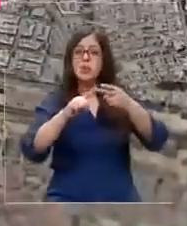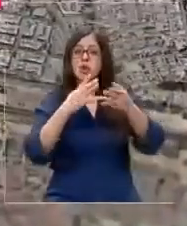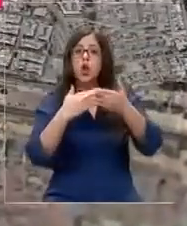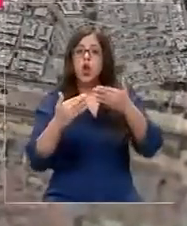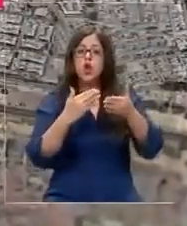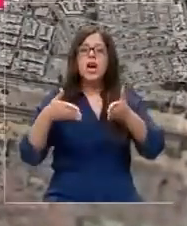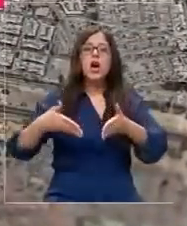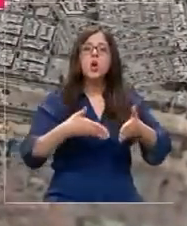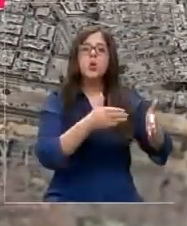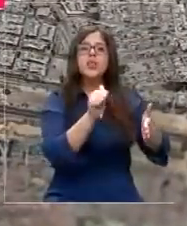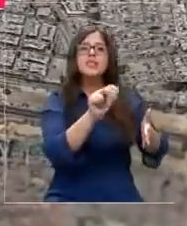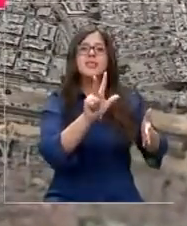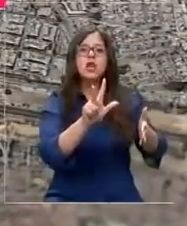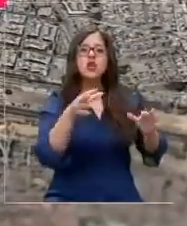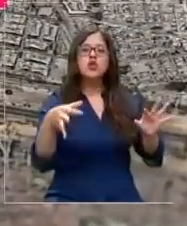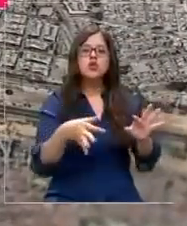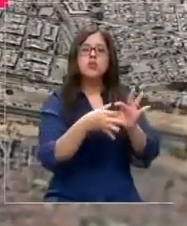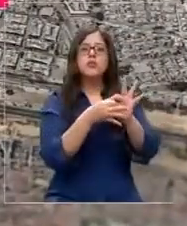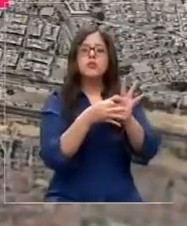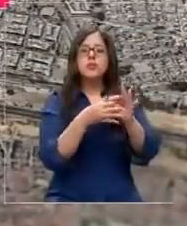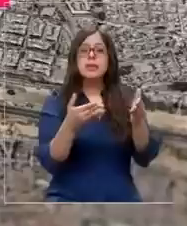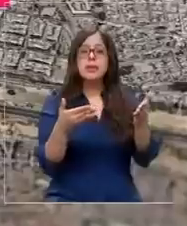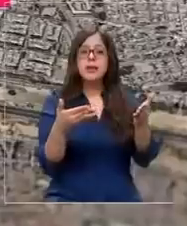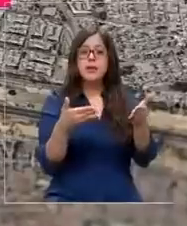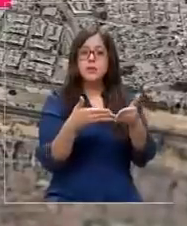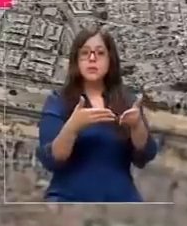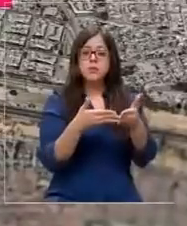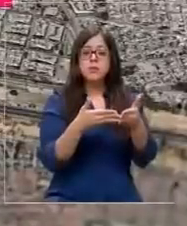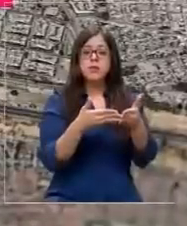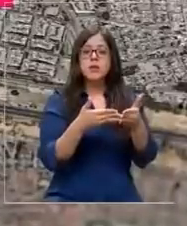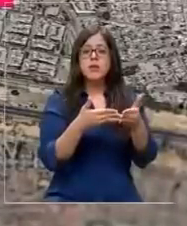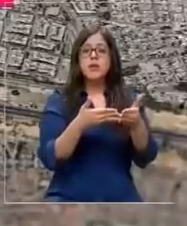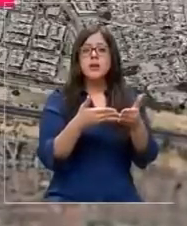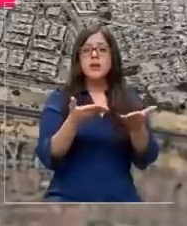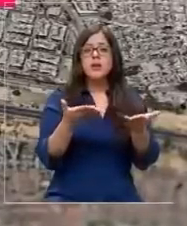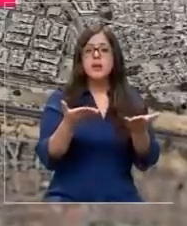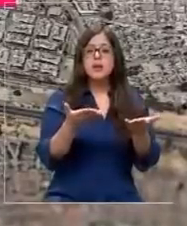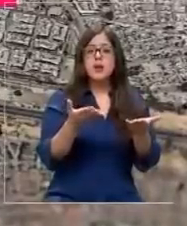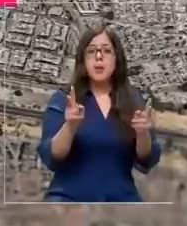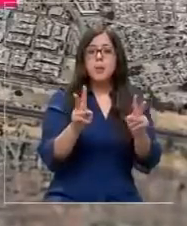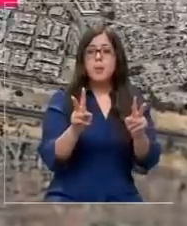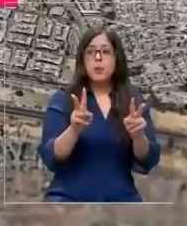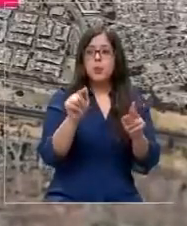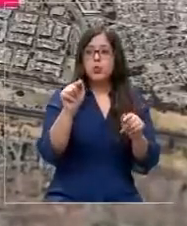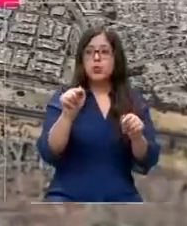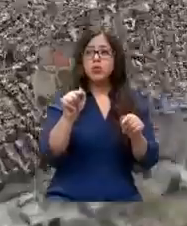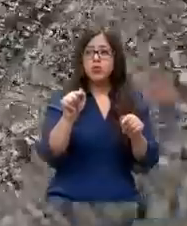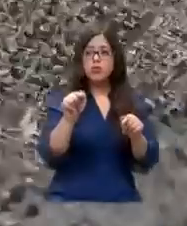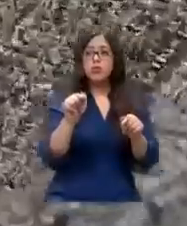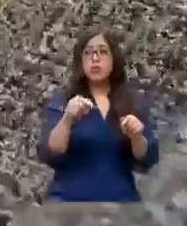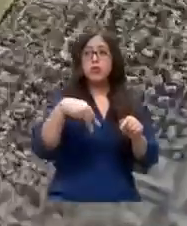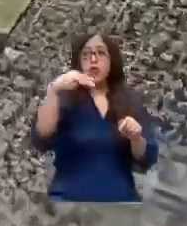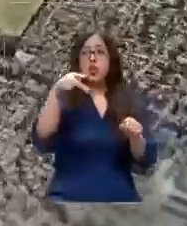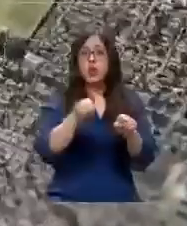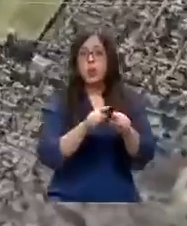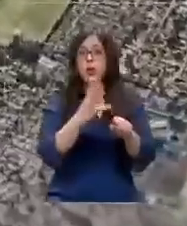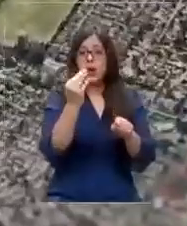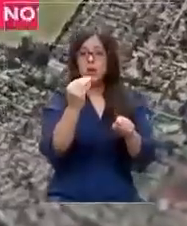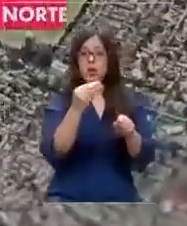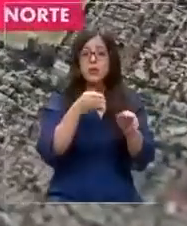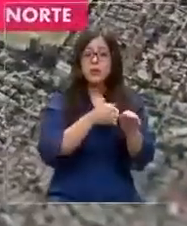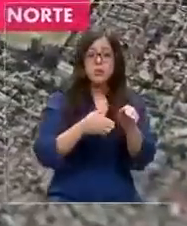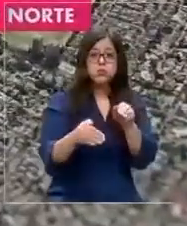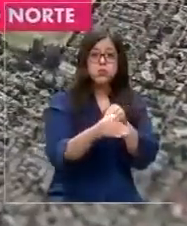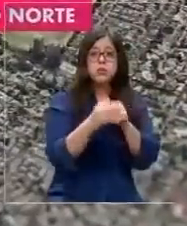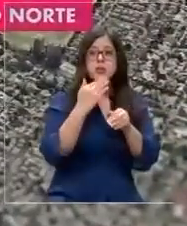Ruta 68 con Vespucio Norte en Pudahuel, donde en el último tiempo se han registrado 14 encerronas. El tercero, tramo